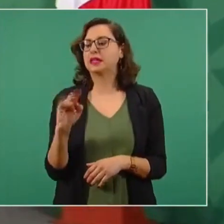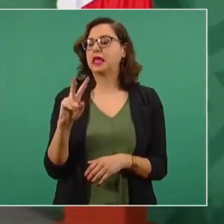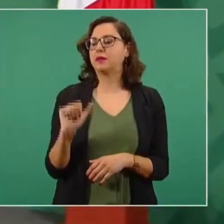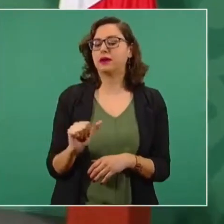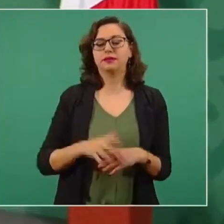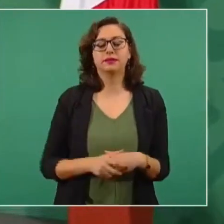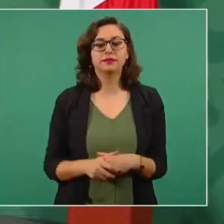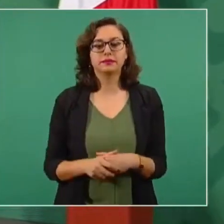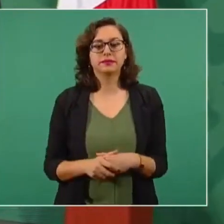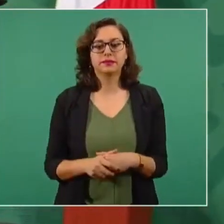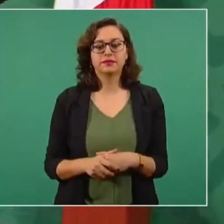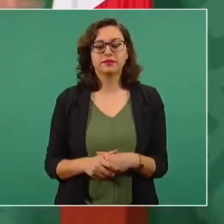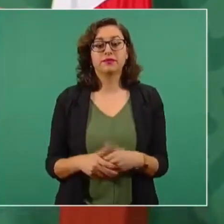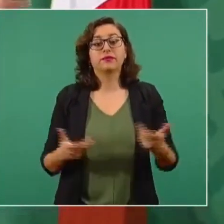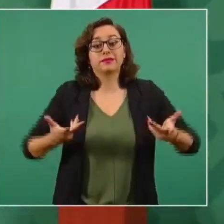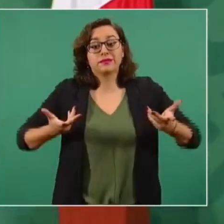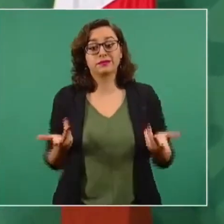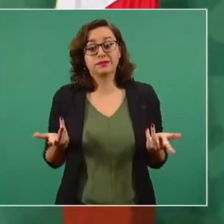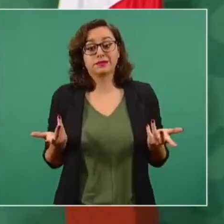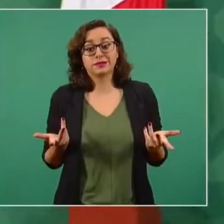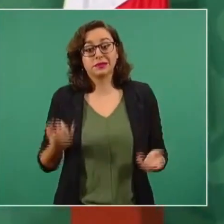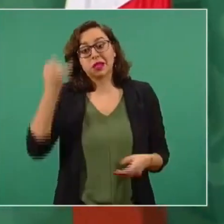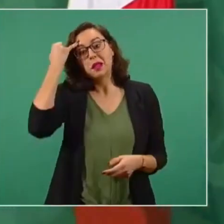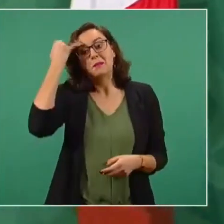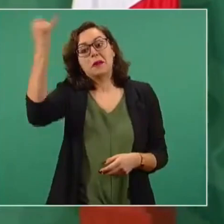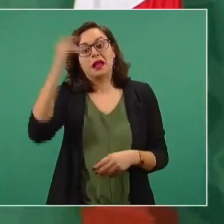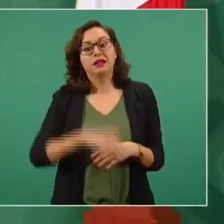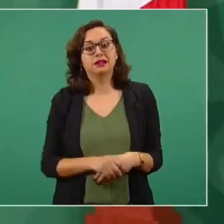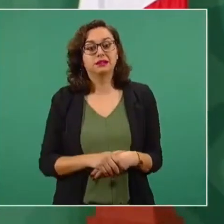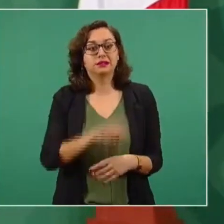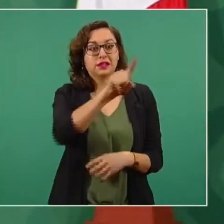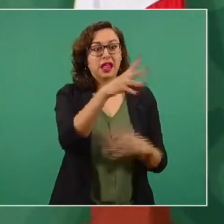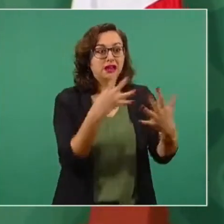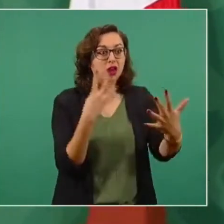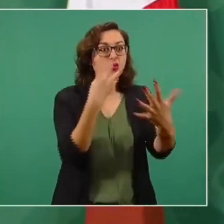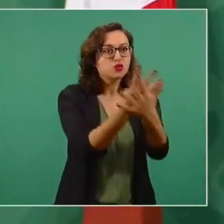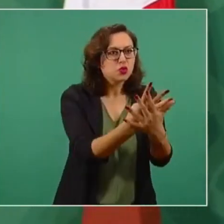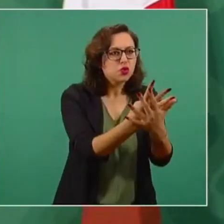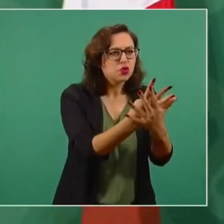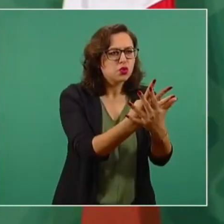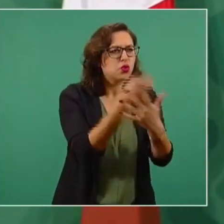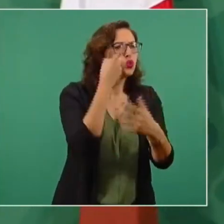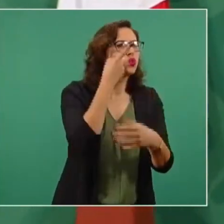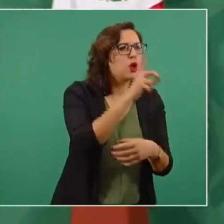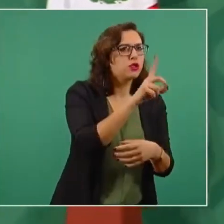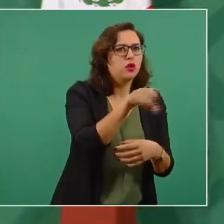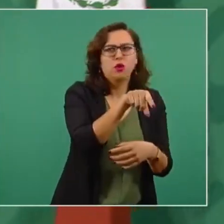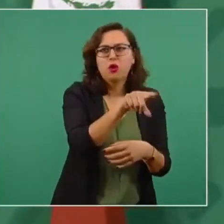Imagínense, si el reclusorio, el dueño de la televisora, ¿qué tiene que ver